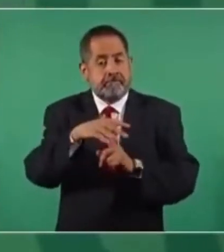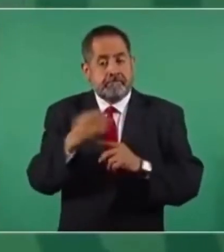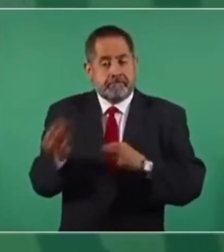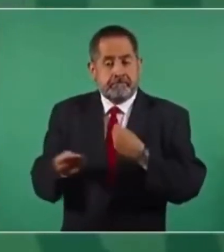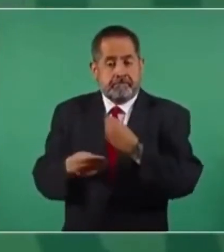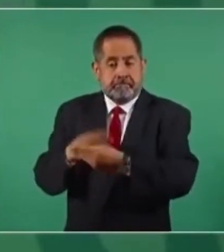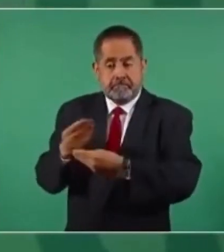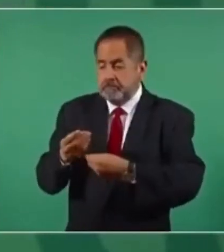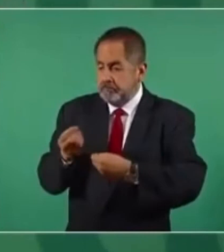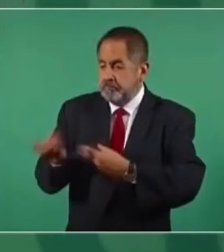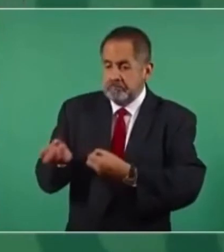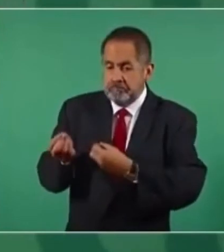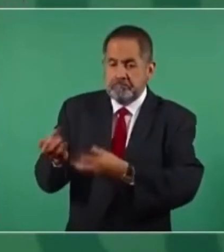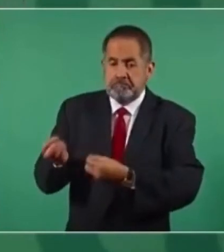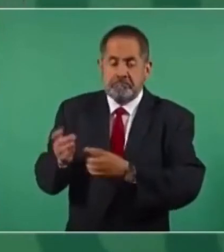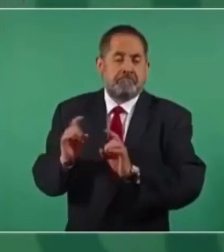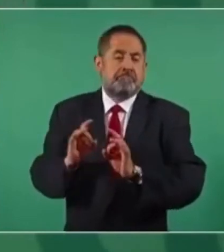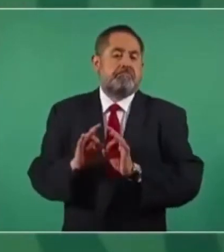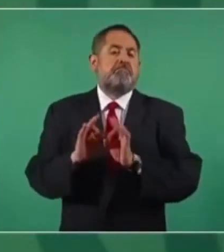víveres,